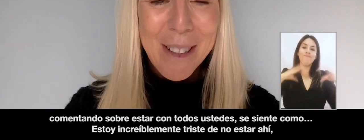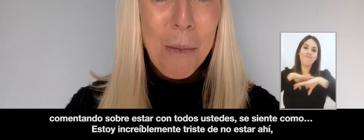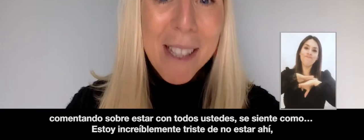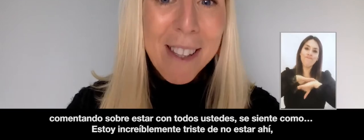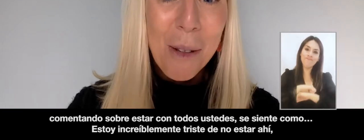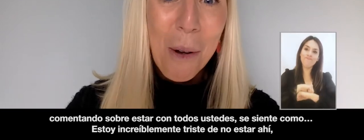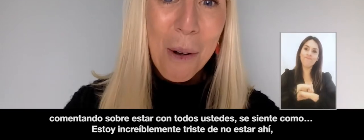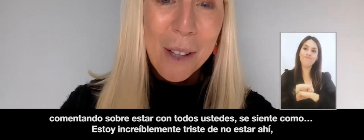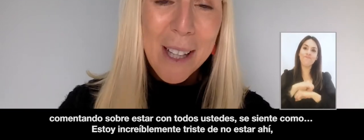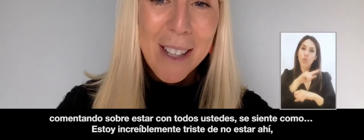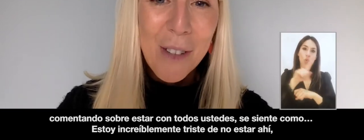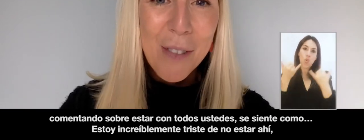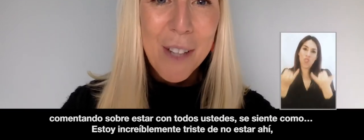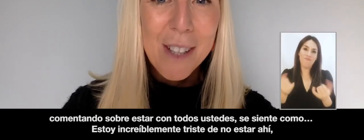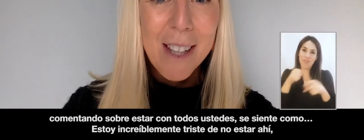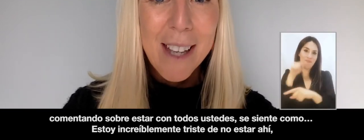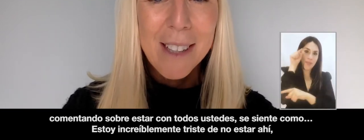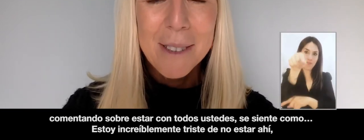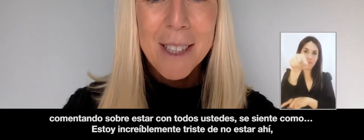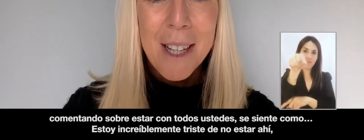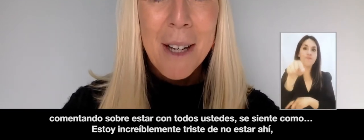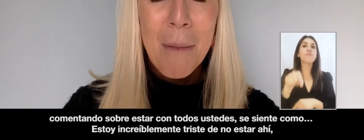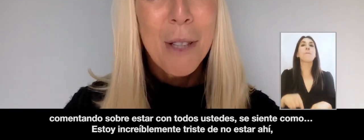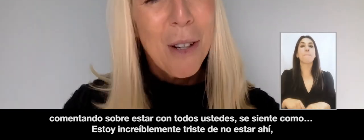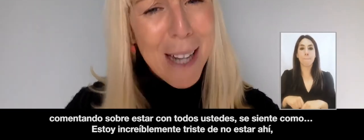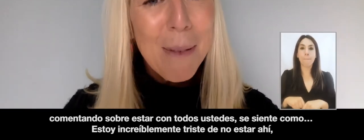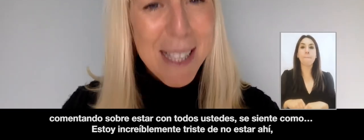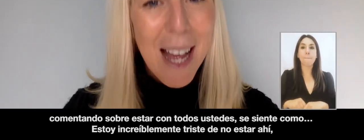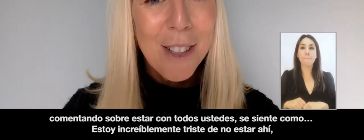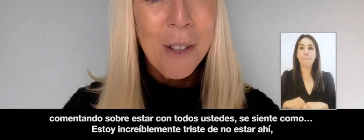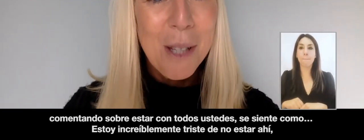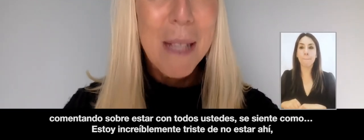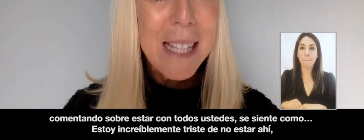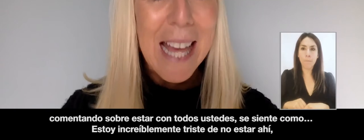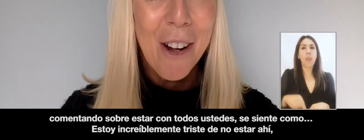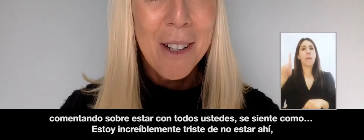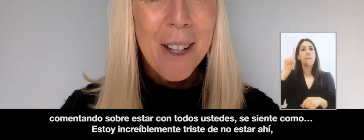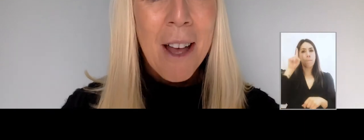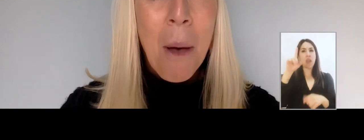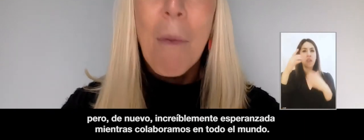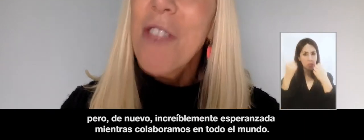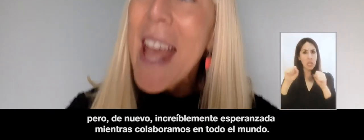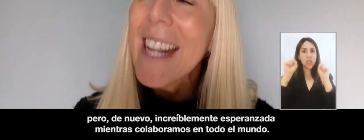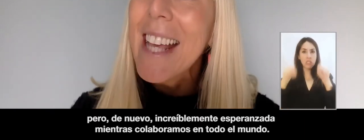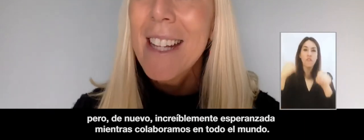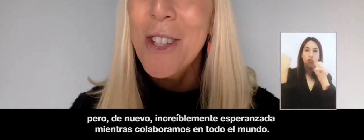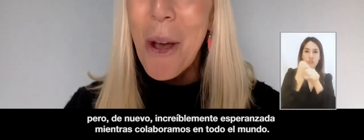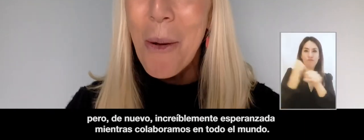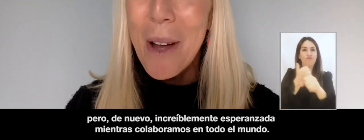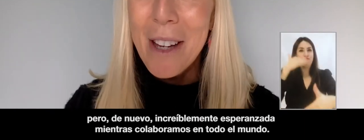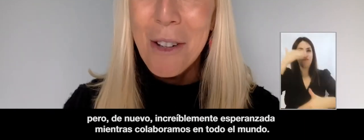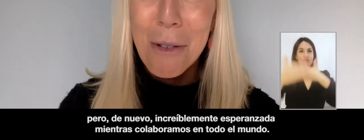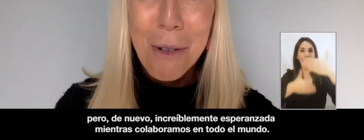with you all, it just feels like, well, incredibly sad not to be there, but then again,